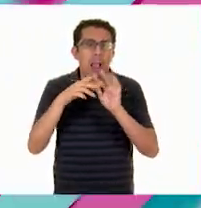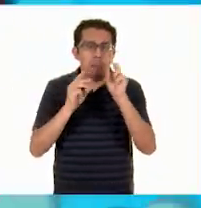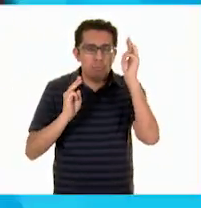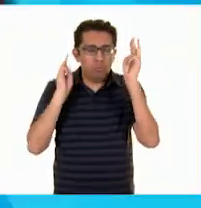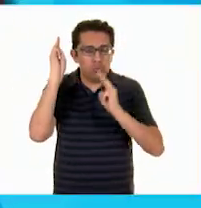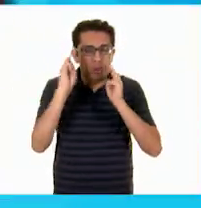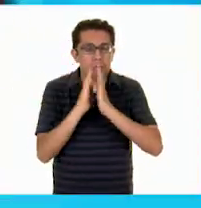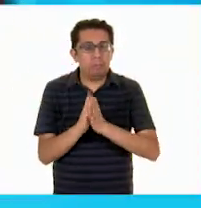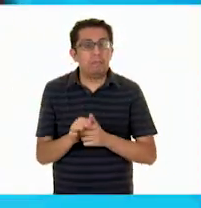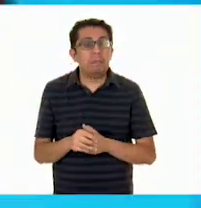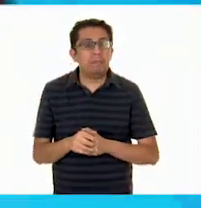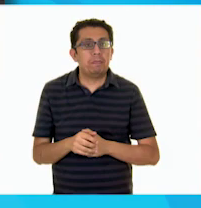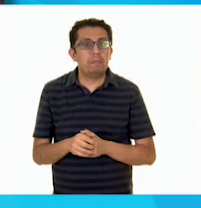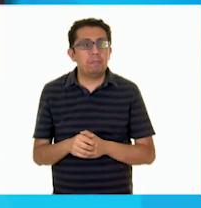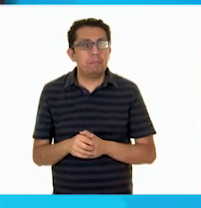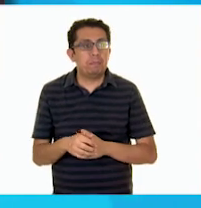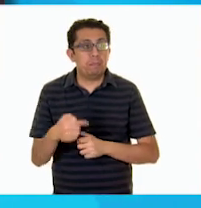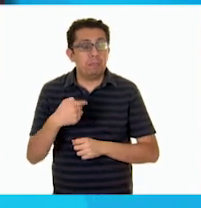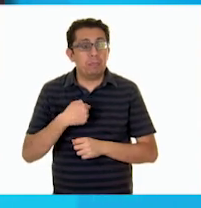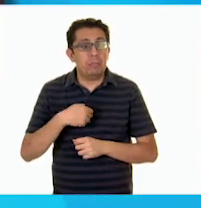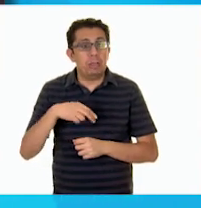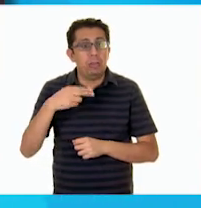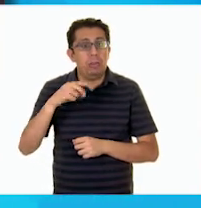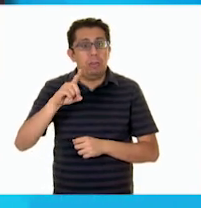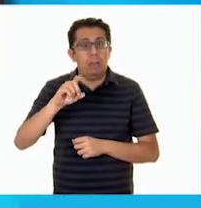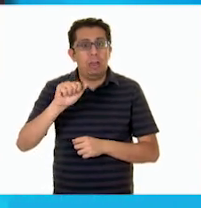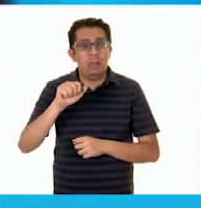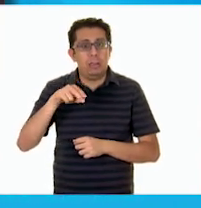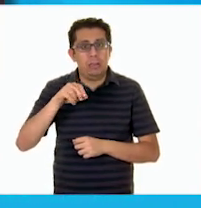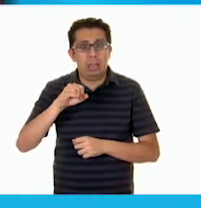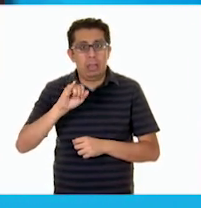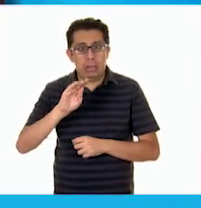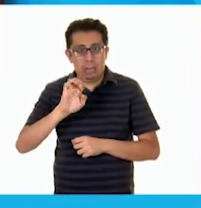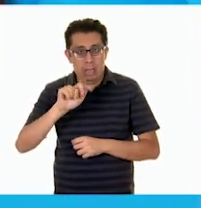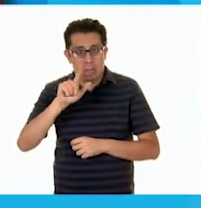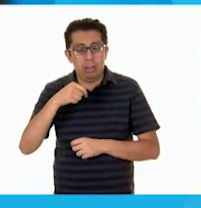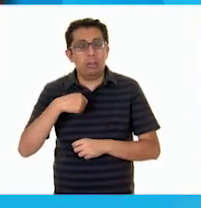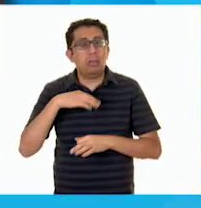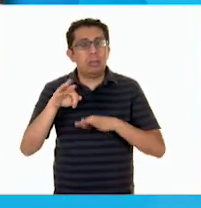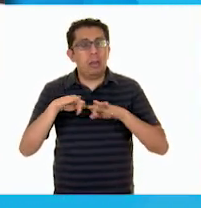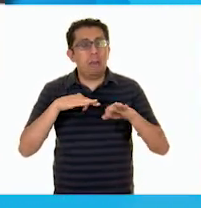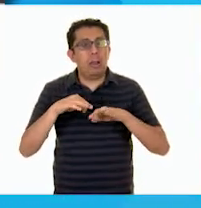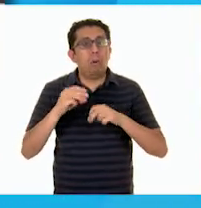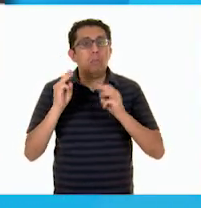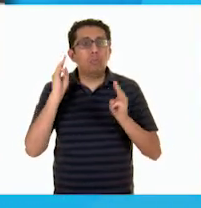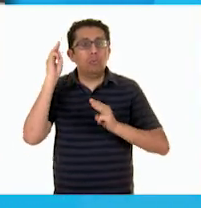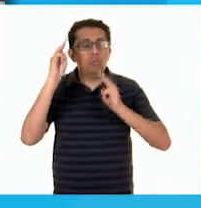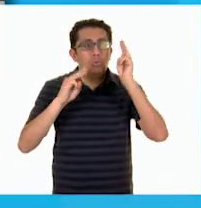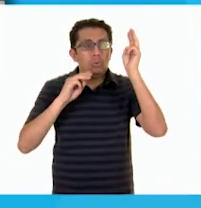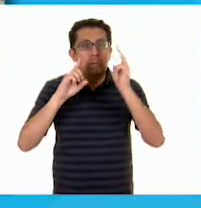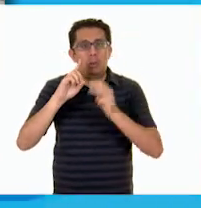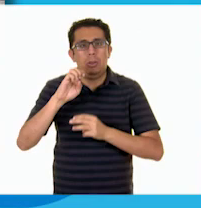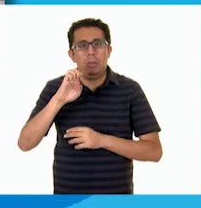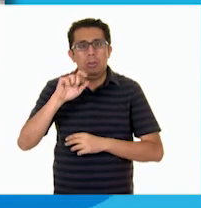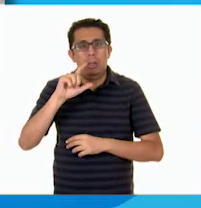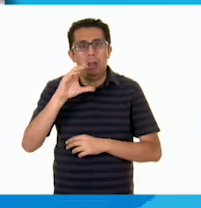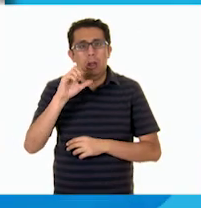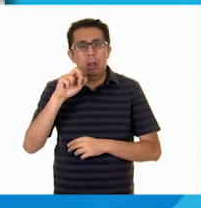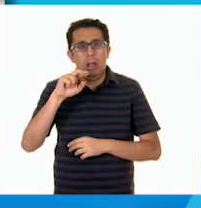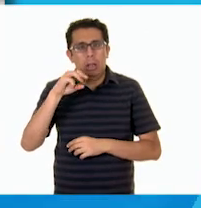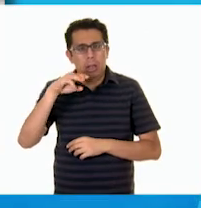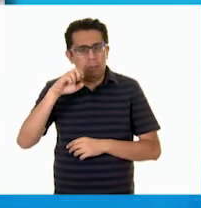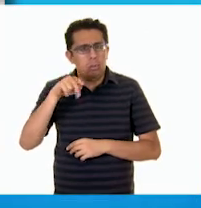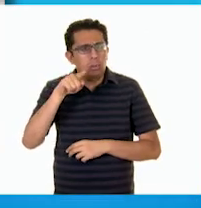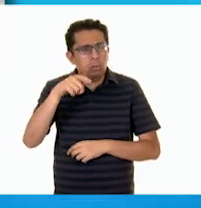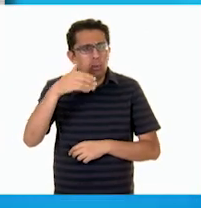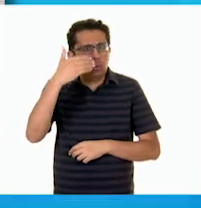Mi nombre es Daniela Alcalá y trabajo aquí en el Museo del Carmen. Pero, ¿sabes qué es